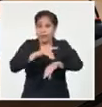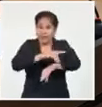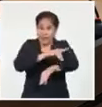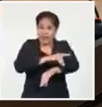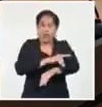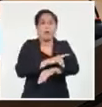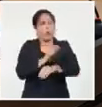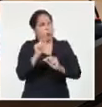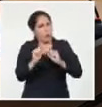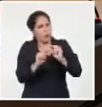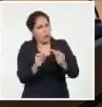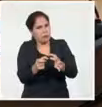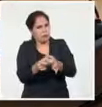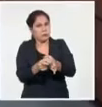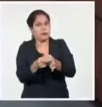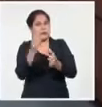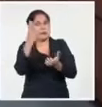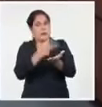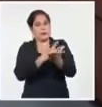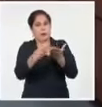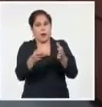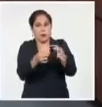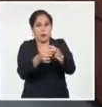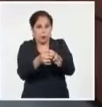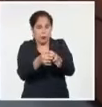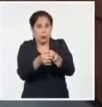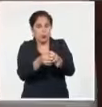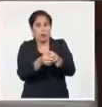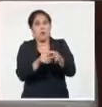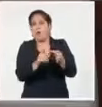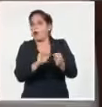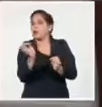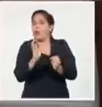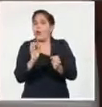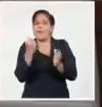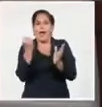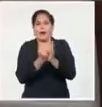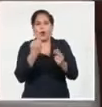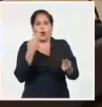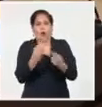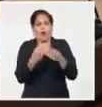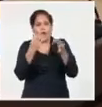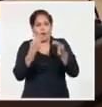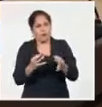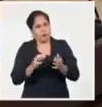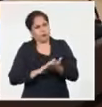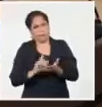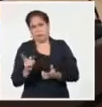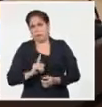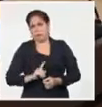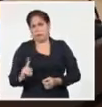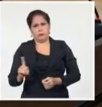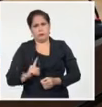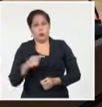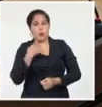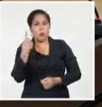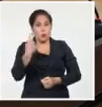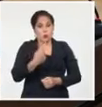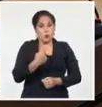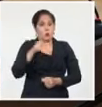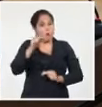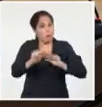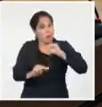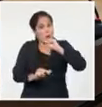una disminución en las últimas tres semanas, aun cuando no podemos confiarnos, insistió. Y se ha estado comportando